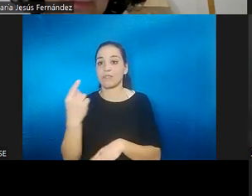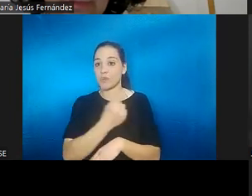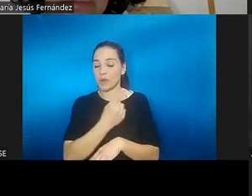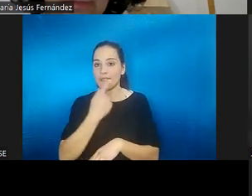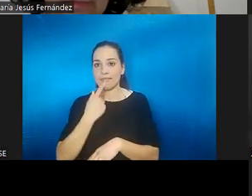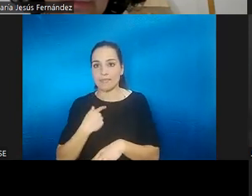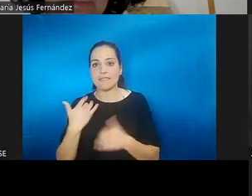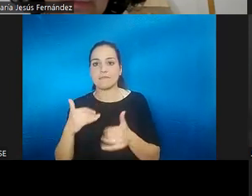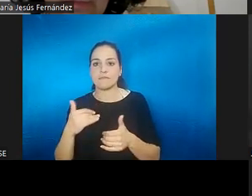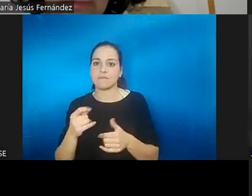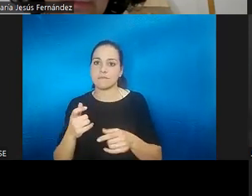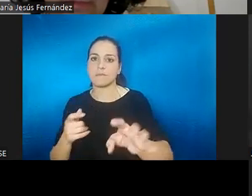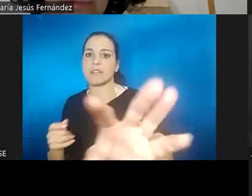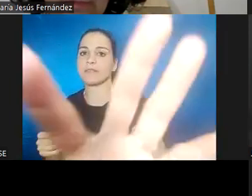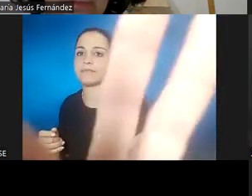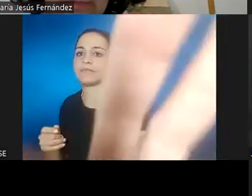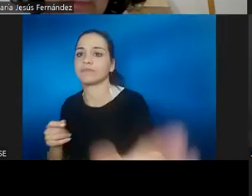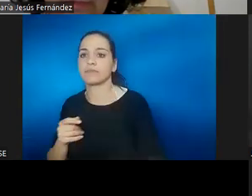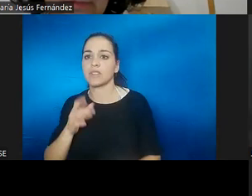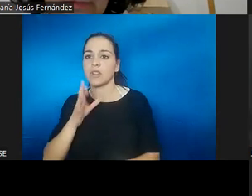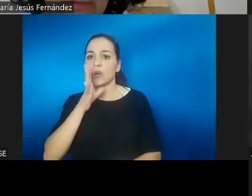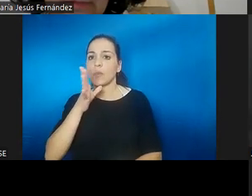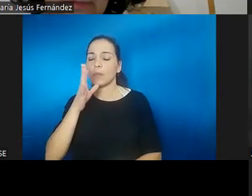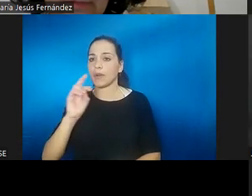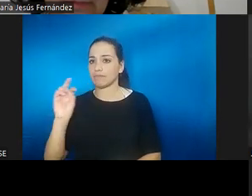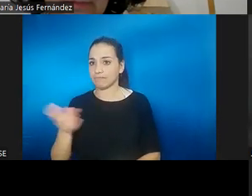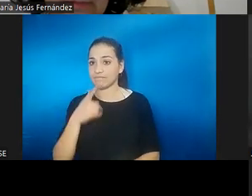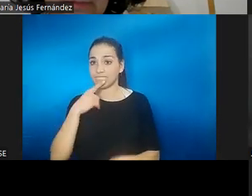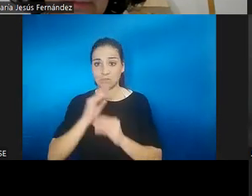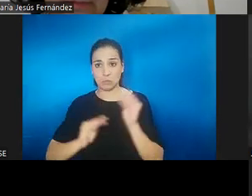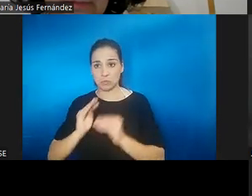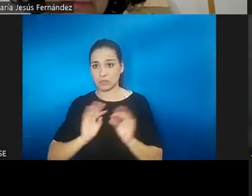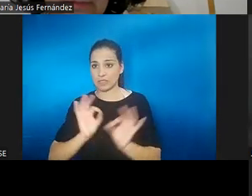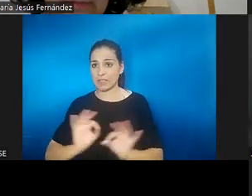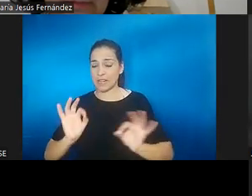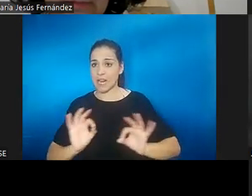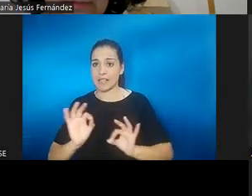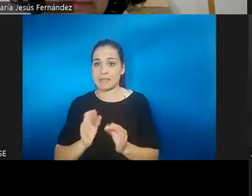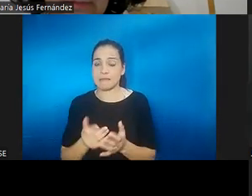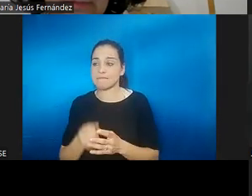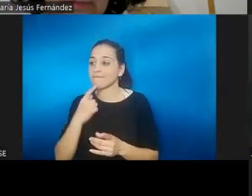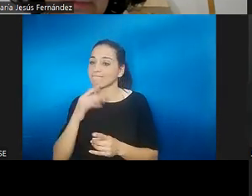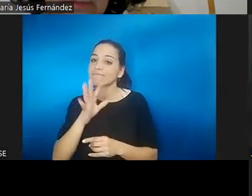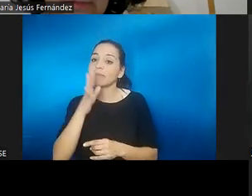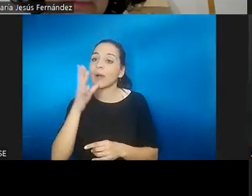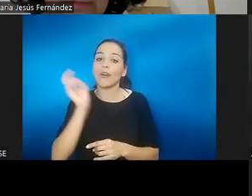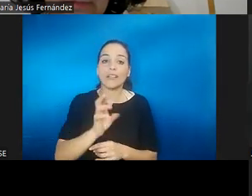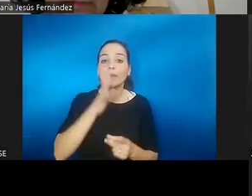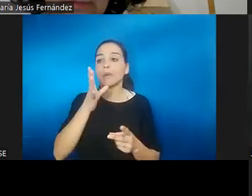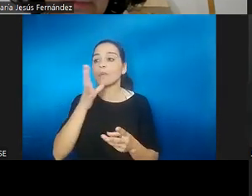sugirió una posible causa pero ninguna solución entonces bueno uno me dijo que podría haber sido